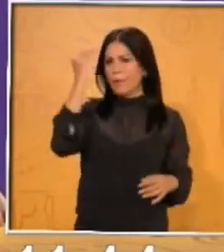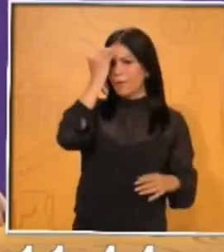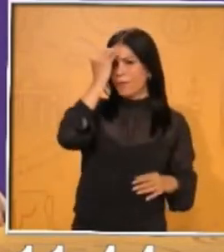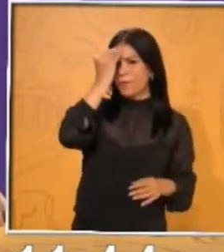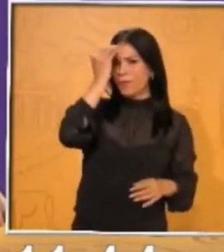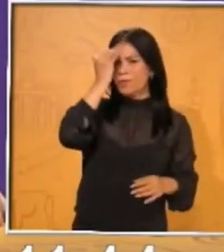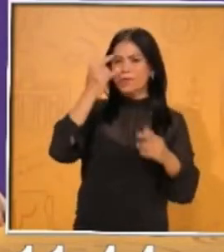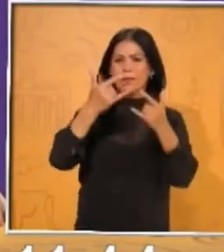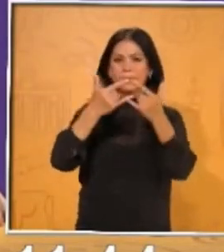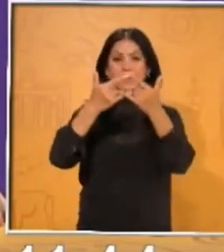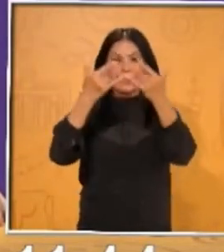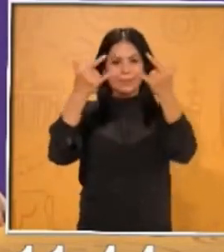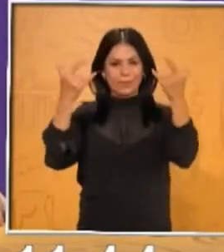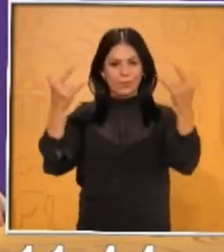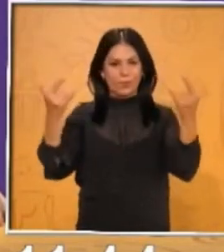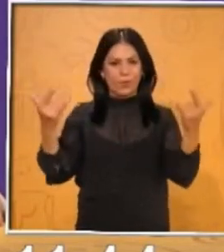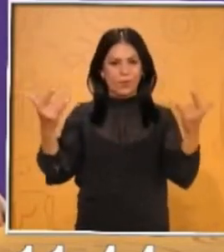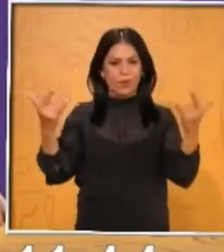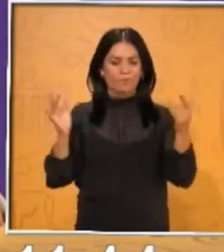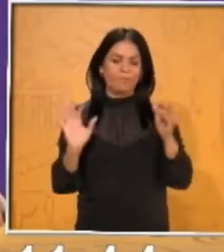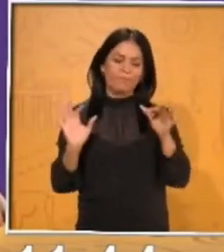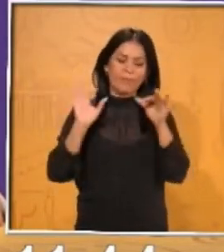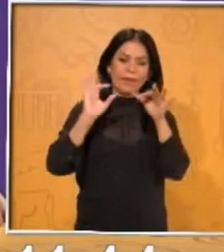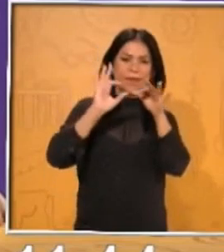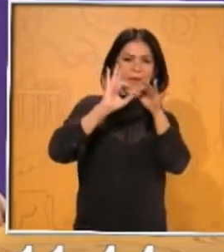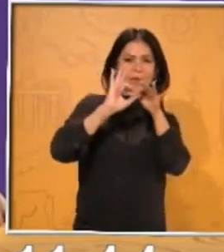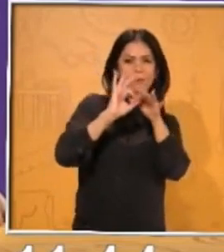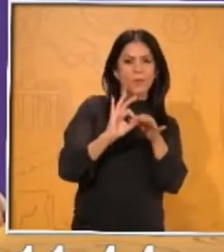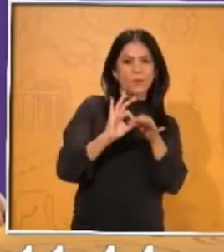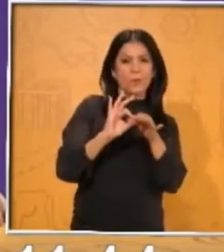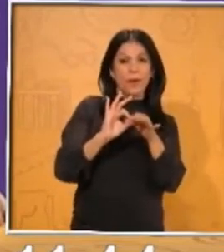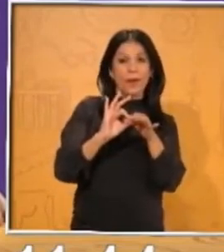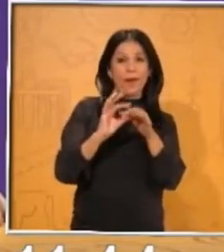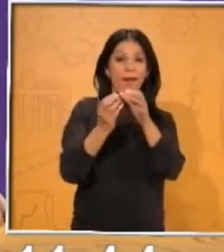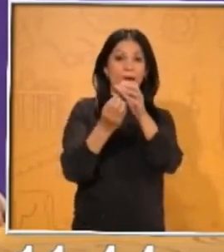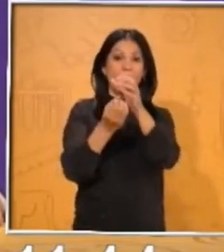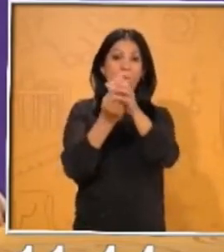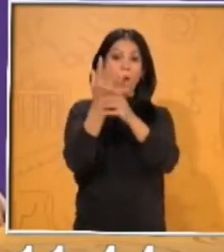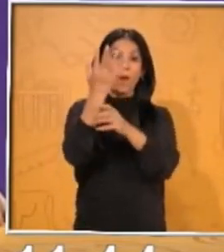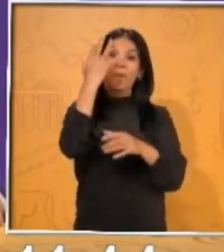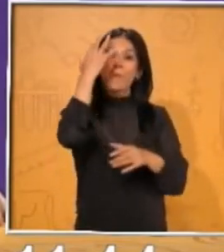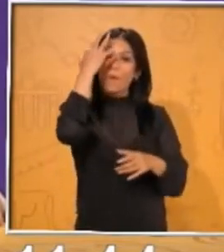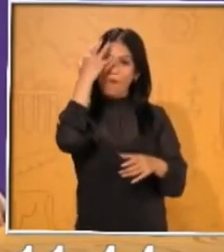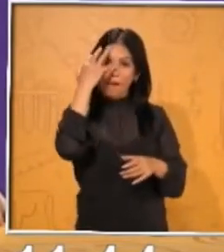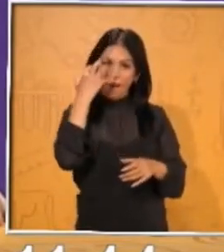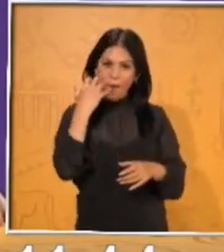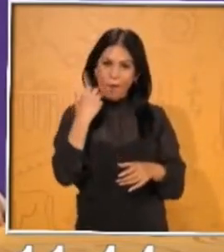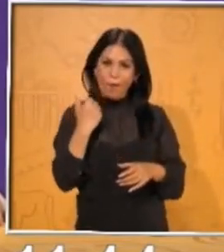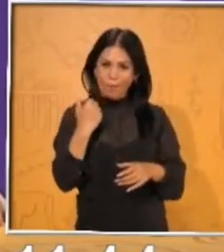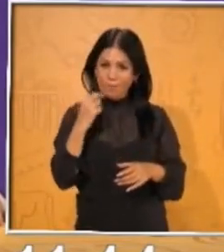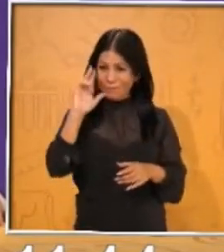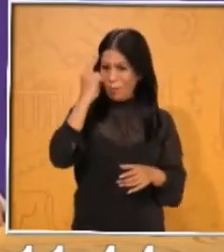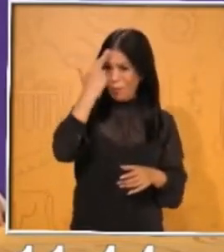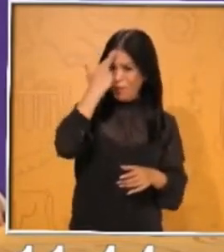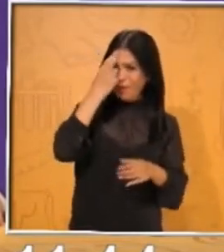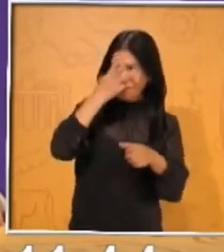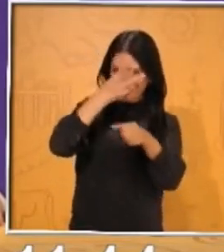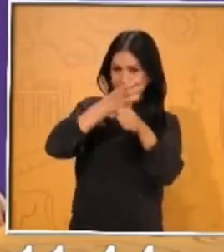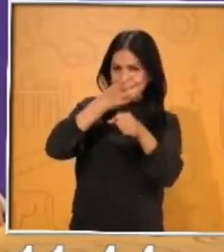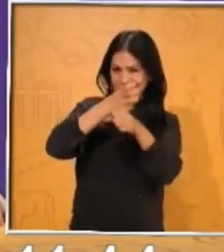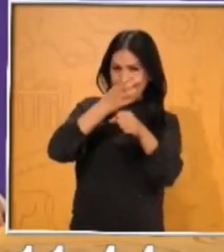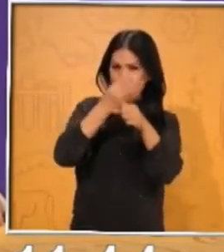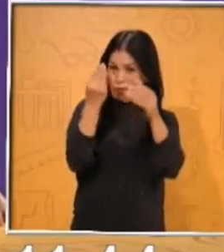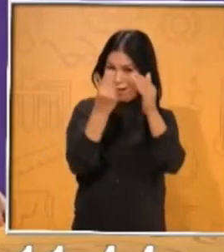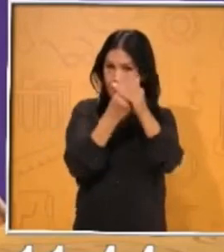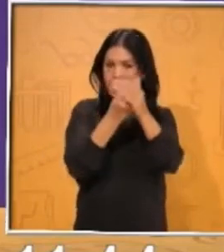llama Historia, vinculada con Nuevo León, la entidad donde vivo, que lo llevan los alumnos de tercer grado.